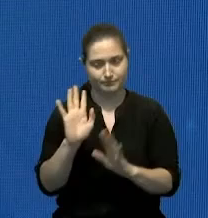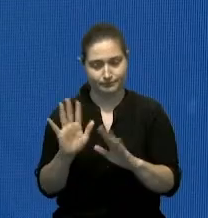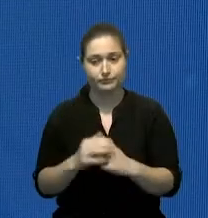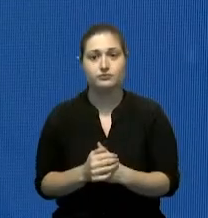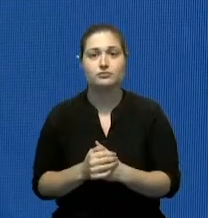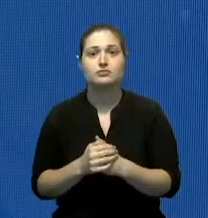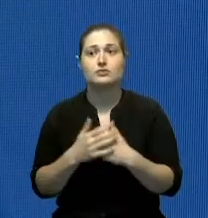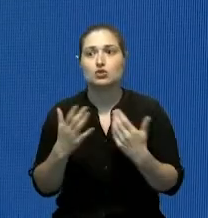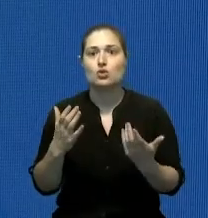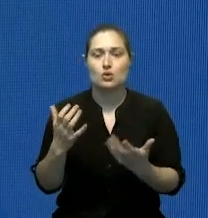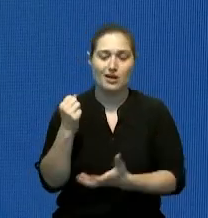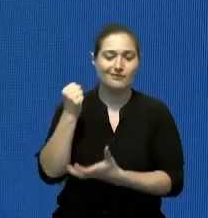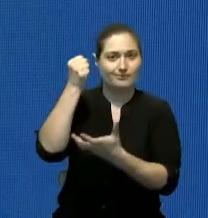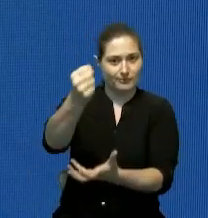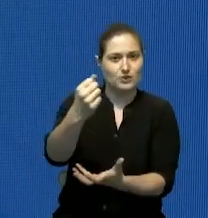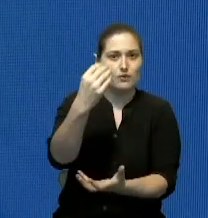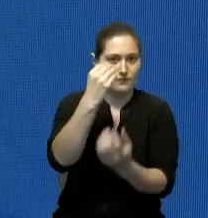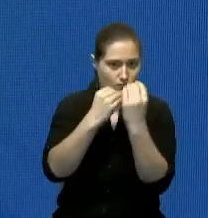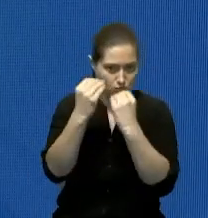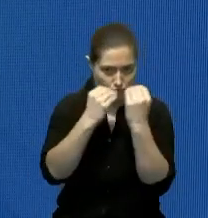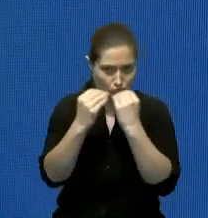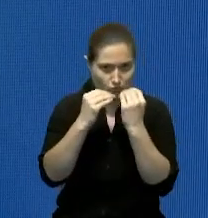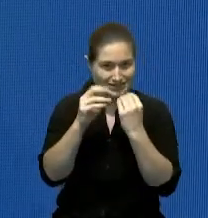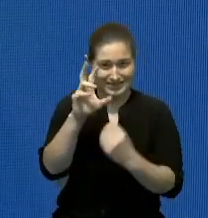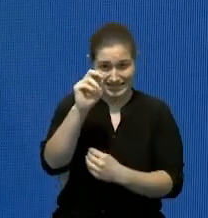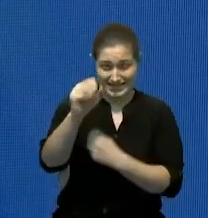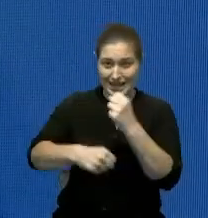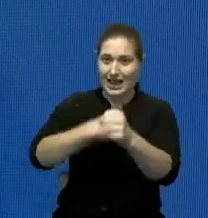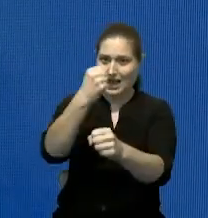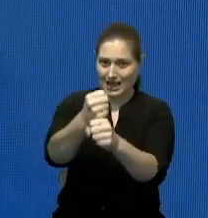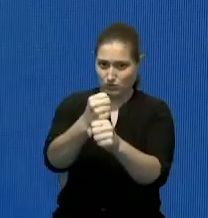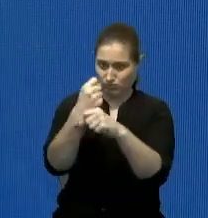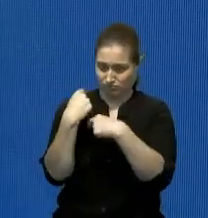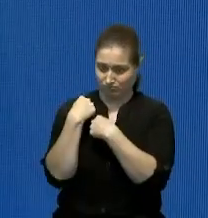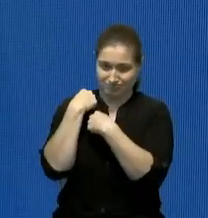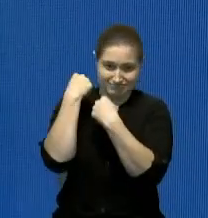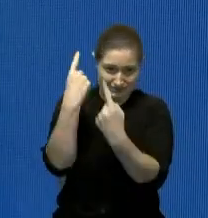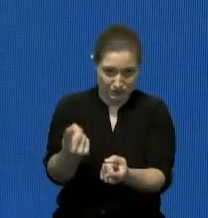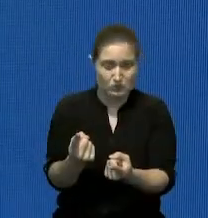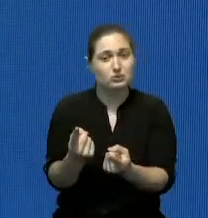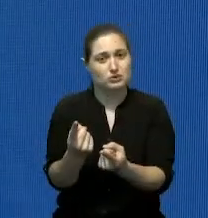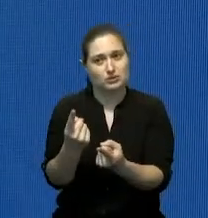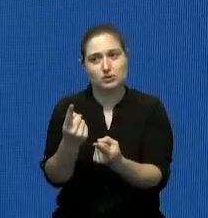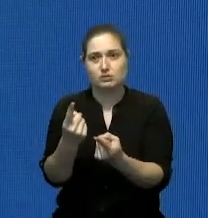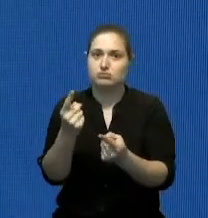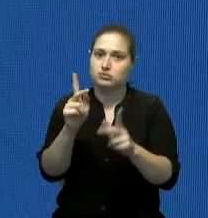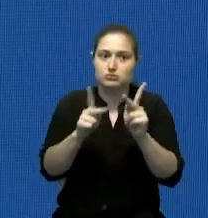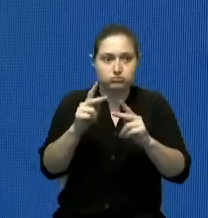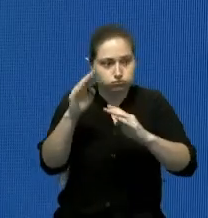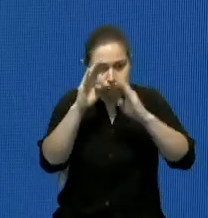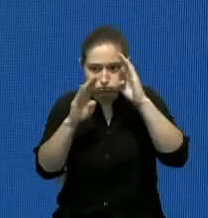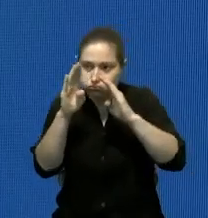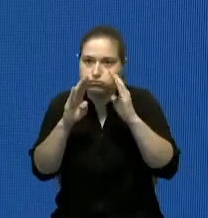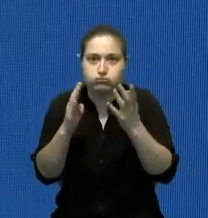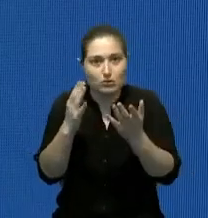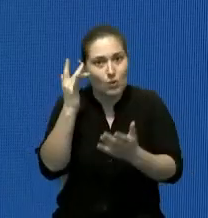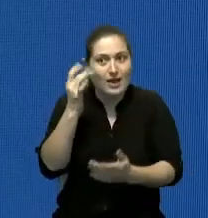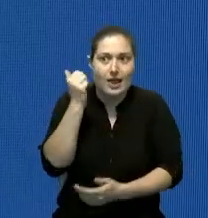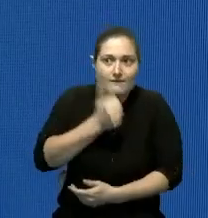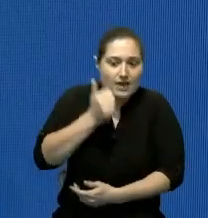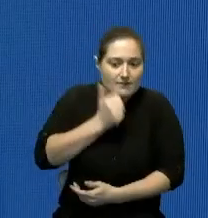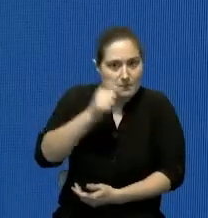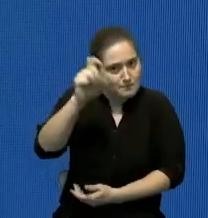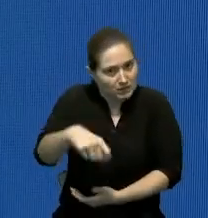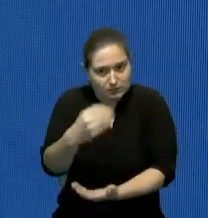y canasta básica que están presentes desde hace 30 años en la preocupación de los dominicanos y las dominicanas porque es algo que tú vives día a día día